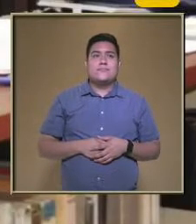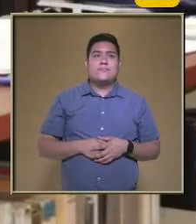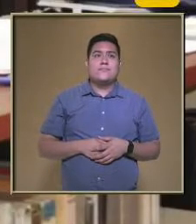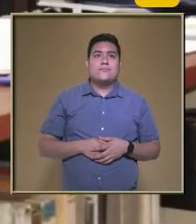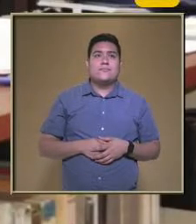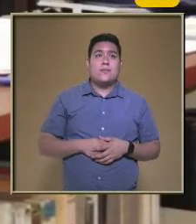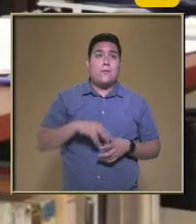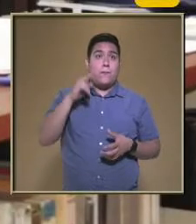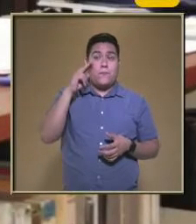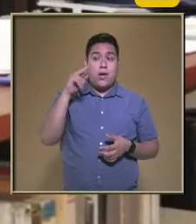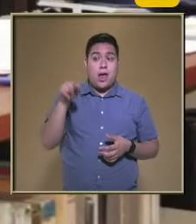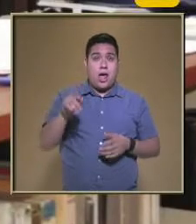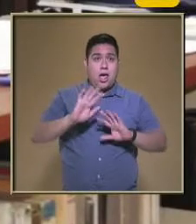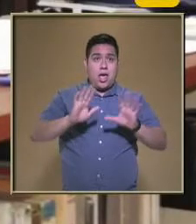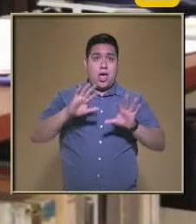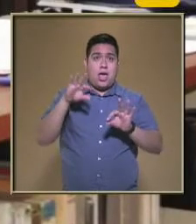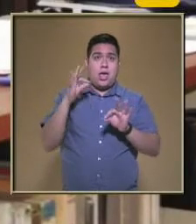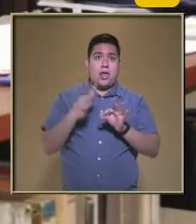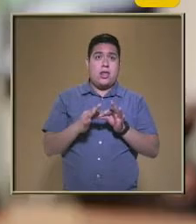Mira Ya quedó